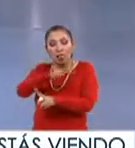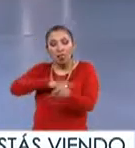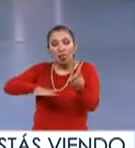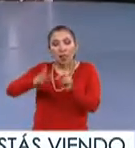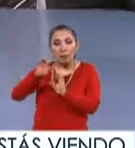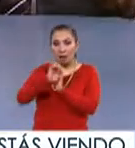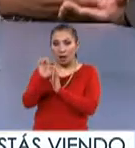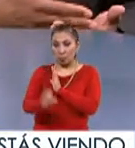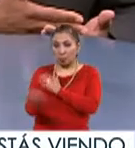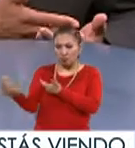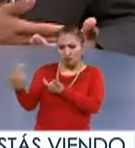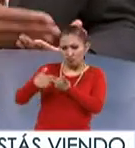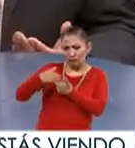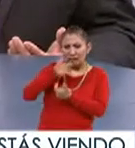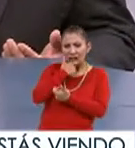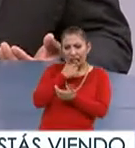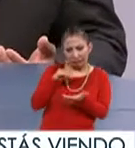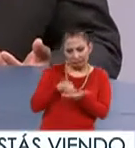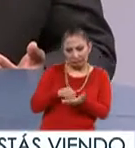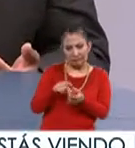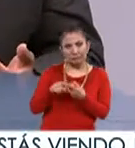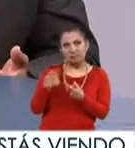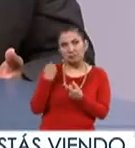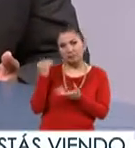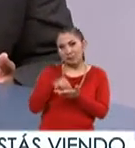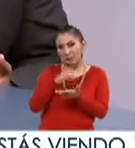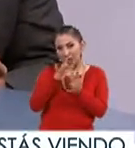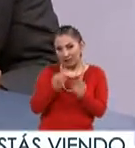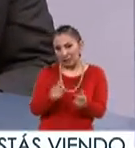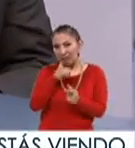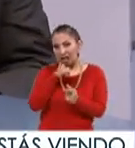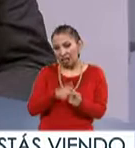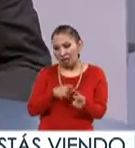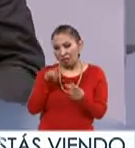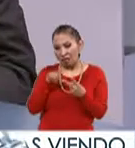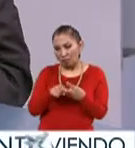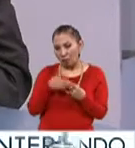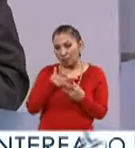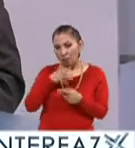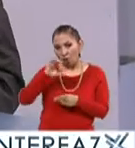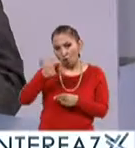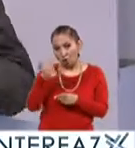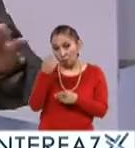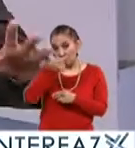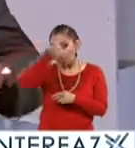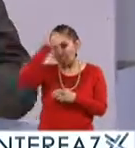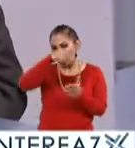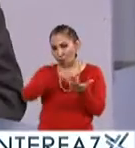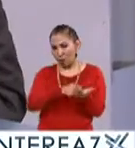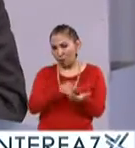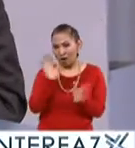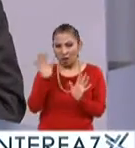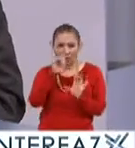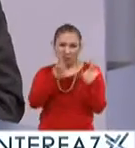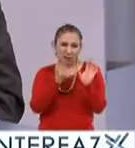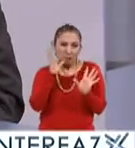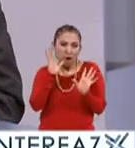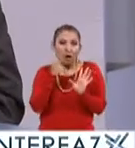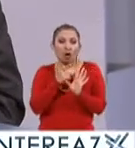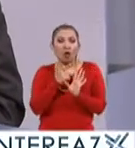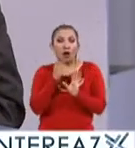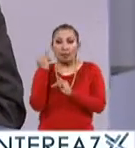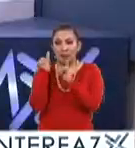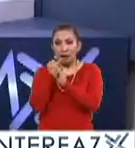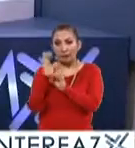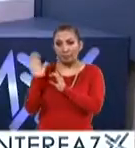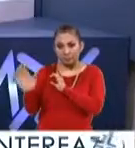para, por ejemplo, el incorporar el inglés, incorporamos también francés, italiano. Tenemos uno de los primeros lugares, sino el primer lugar nacional, movilidad nacional